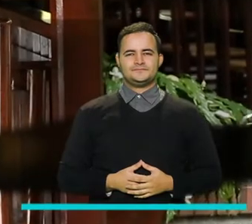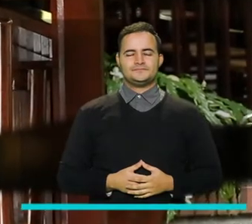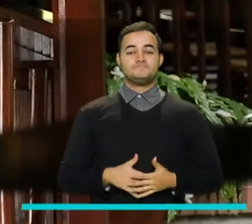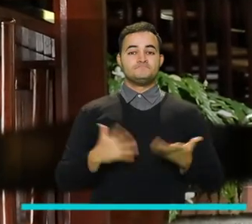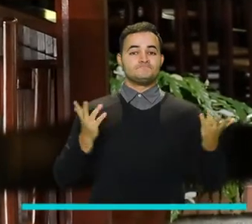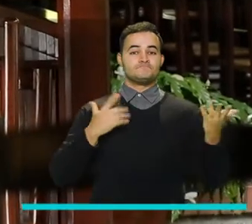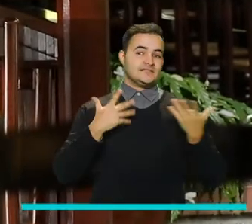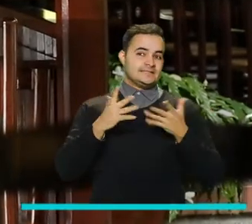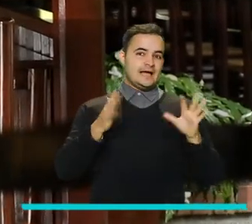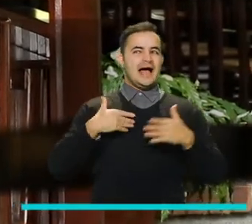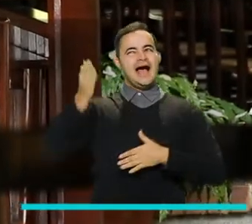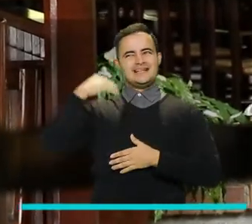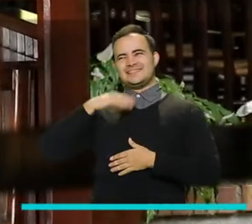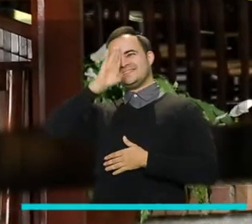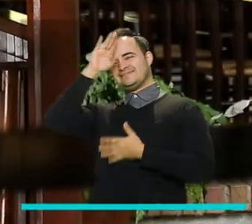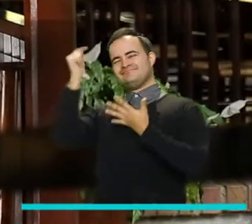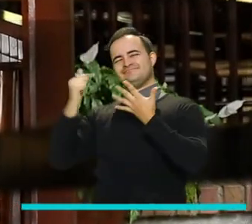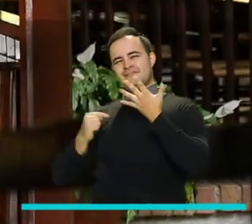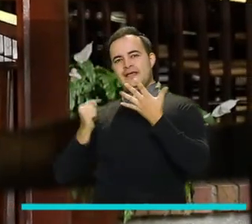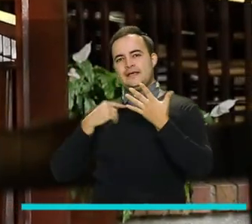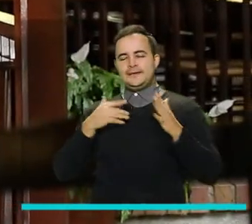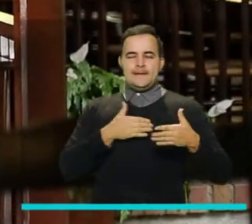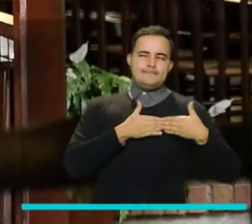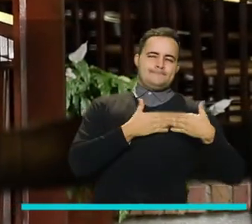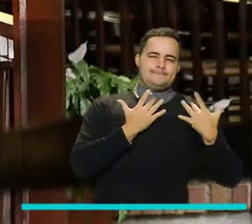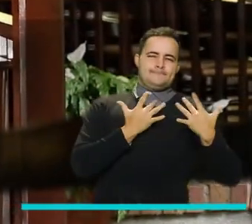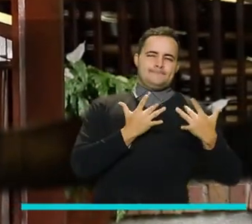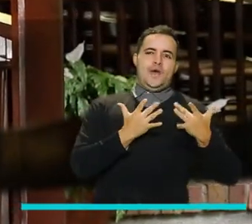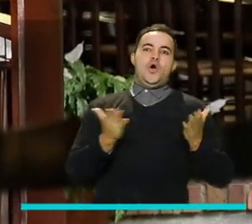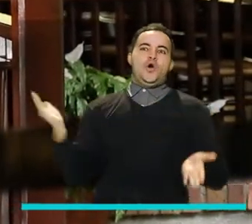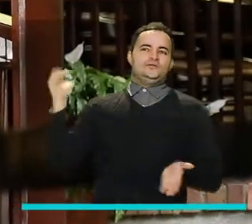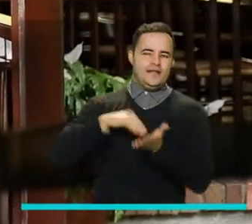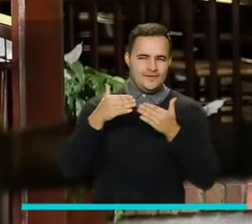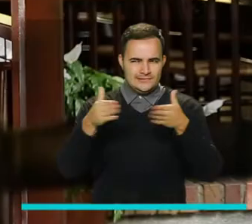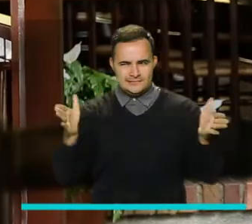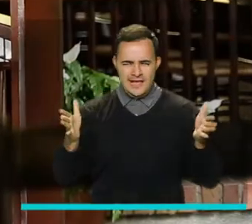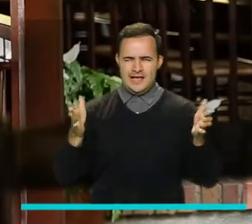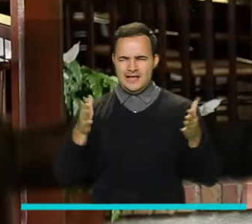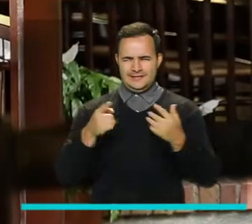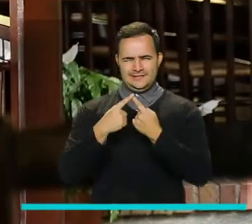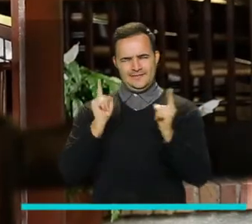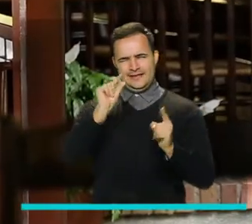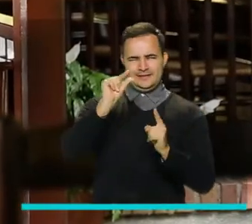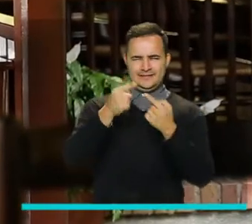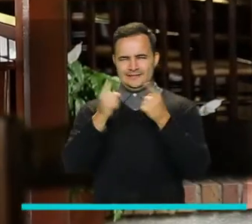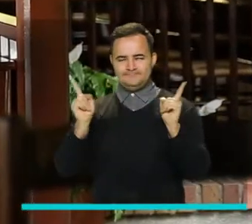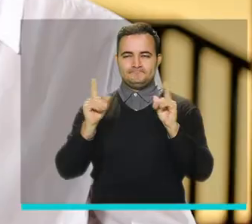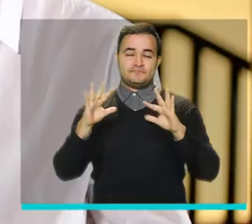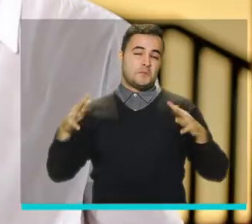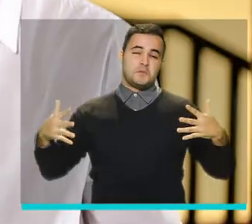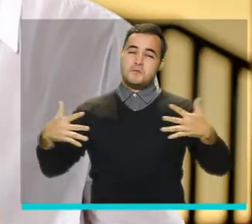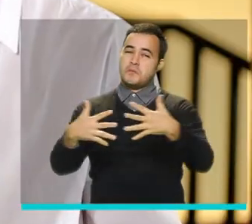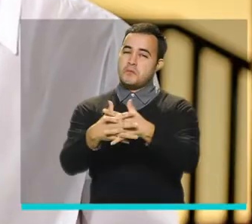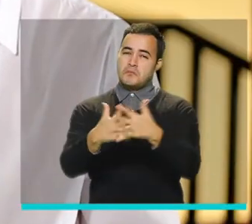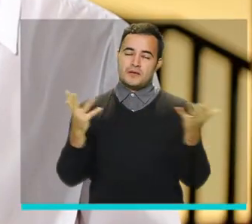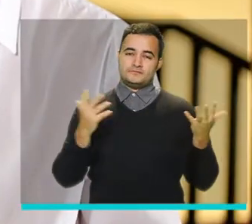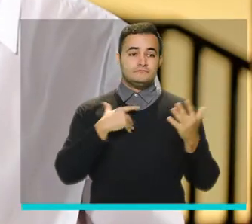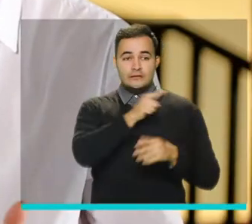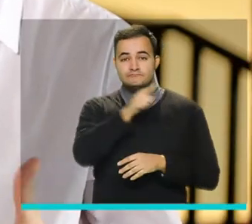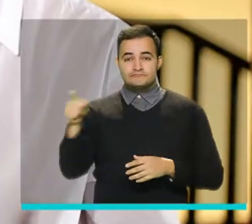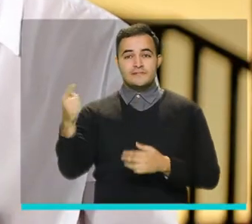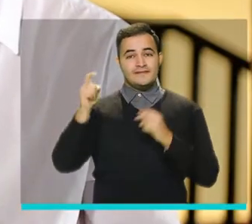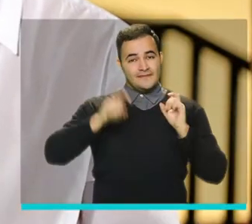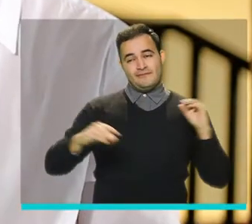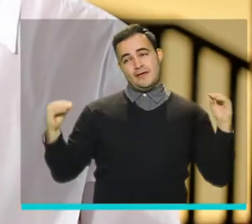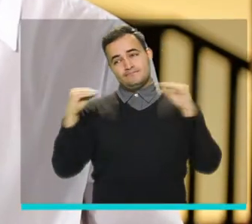Esta es la nueva normalidad, entonces la gente tiene que adaptarse a ella, seguir su vida normal con precauciones,